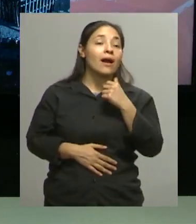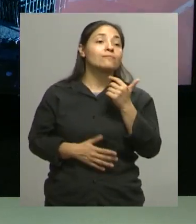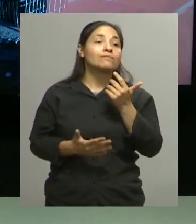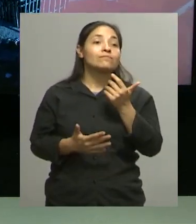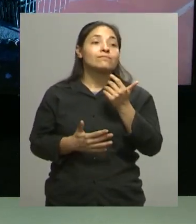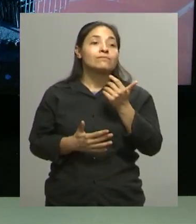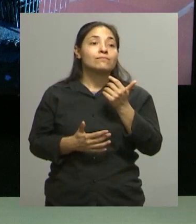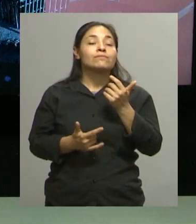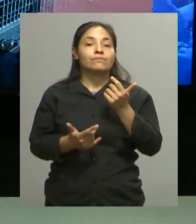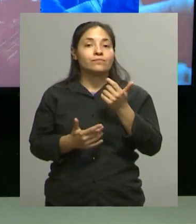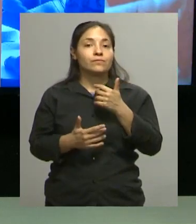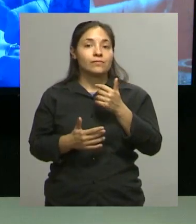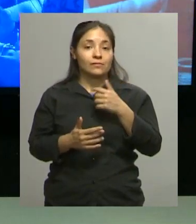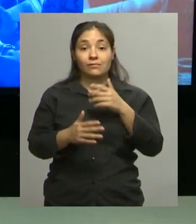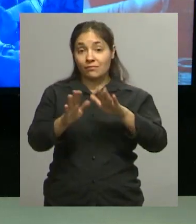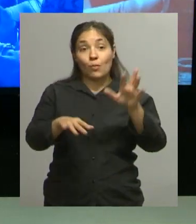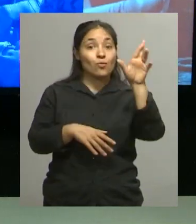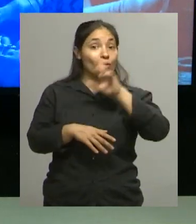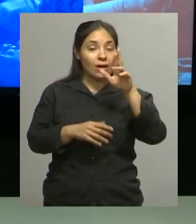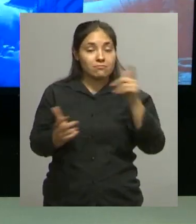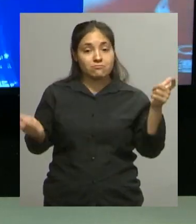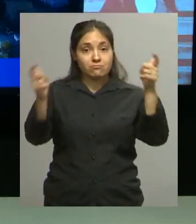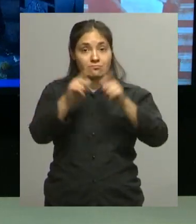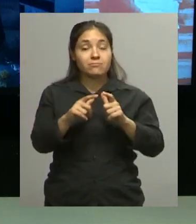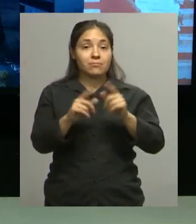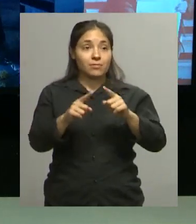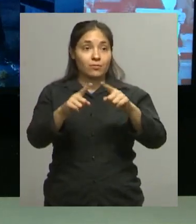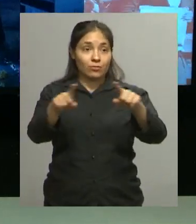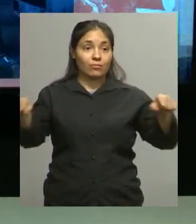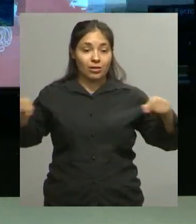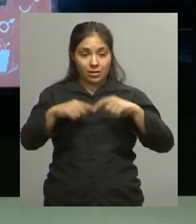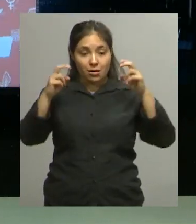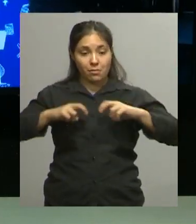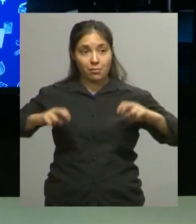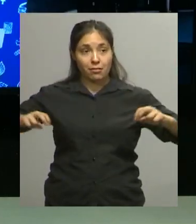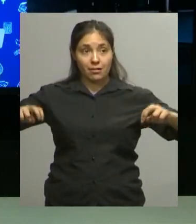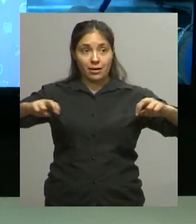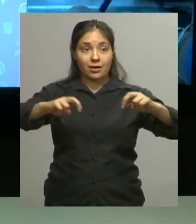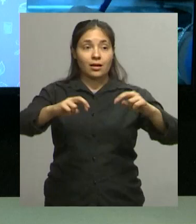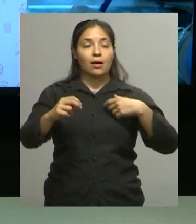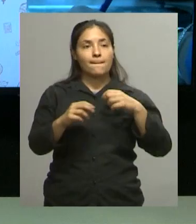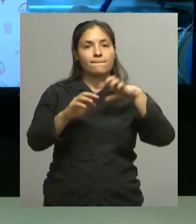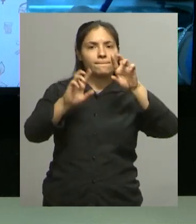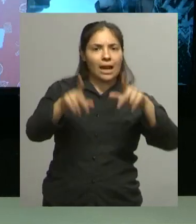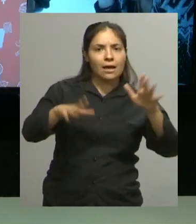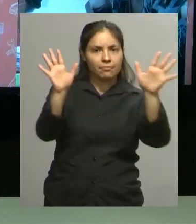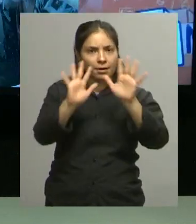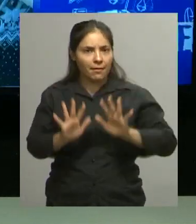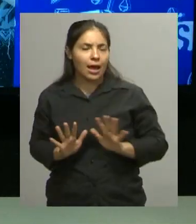las chicas que siempre nos juntamos en la mesa Donde nos ponemos a planear lo que se va a hacer